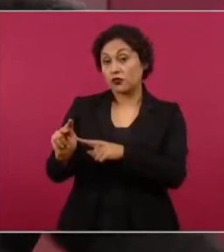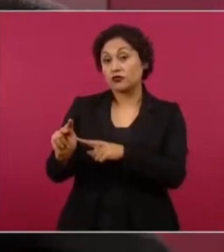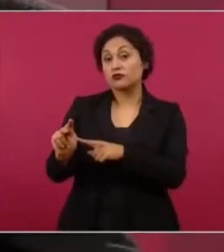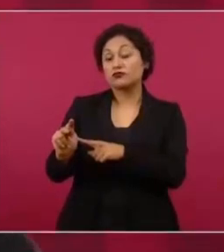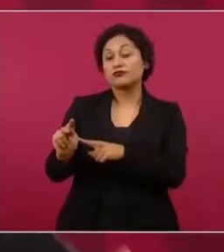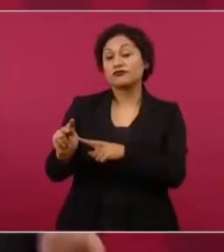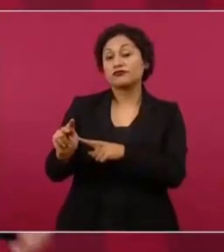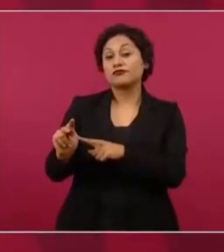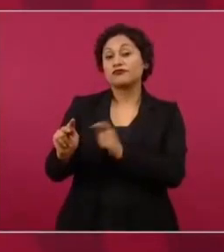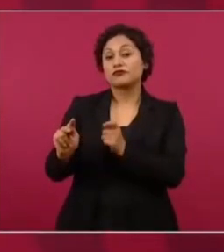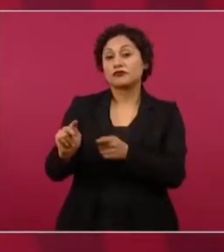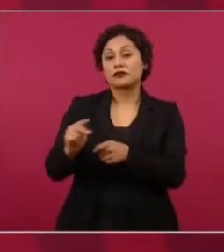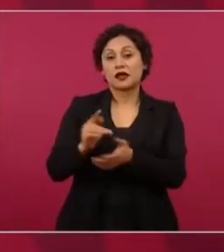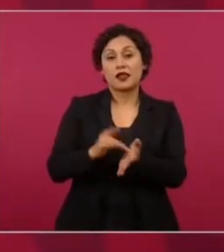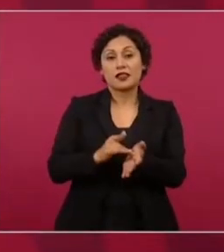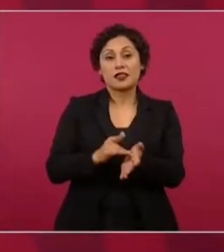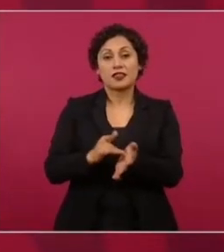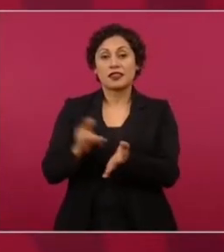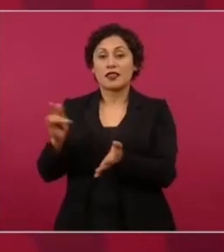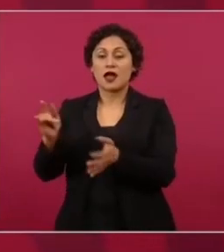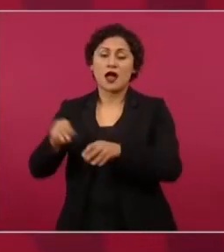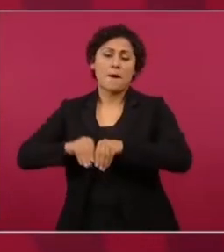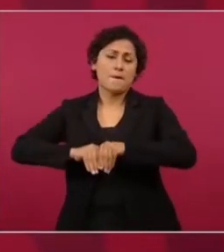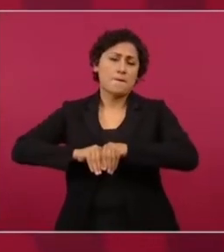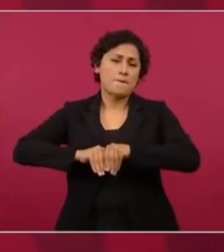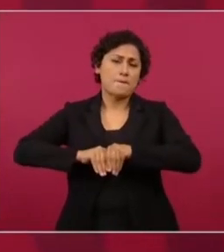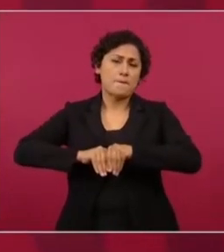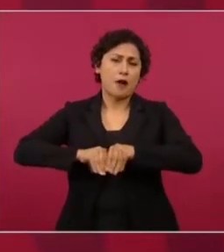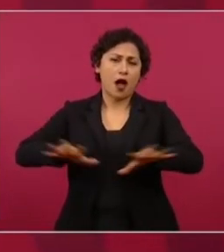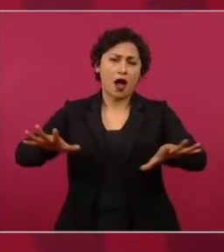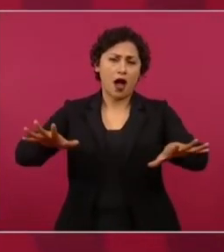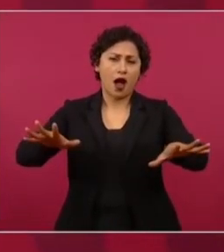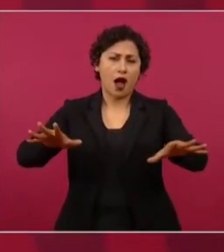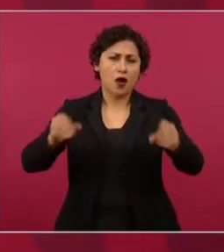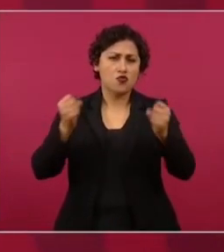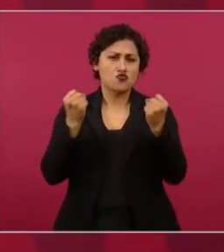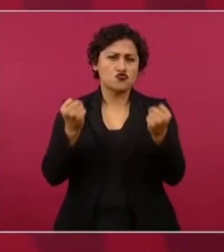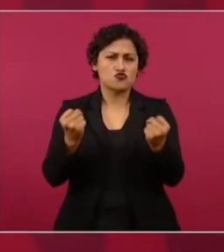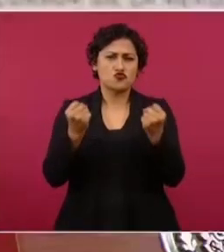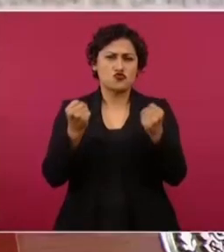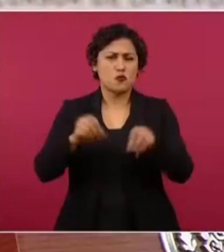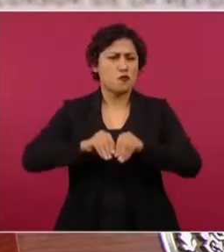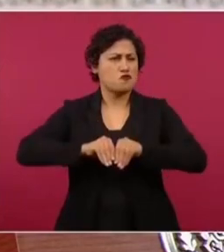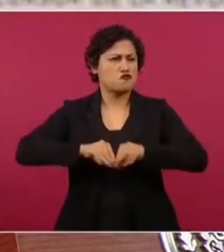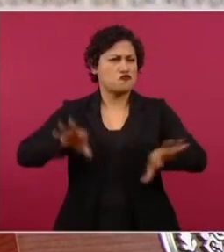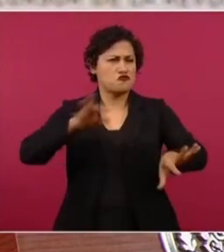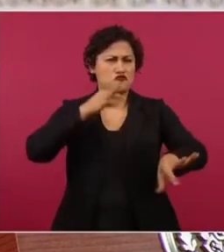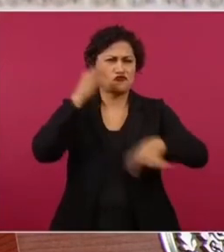fue escándalo escándalo grande